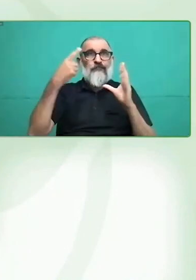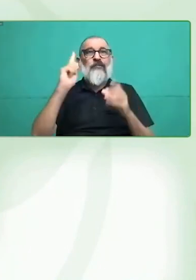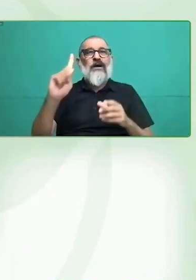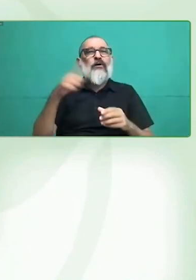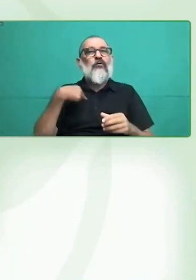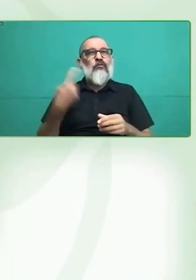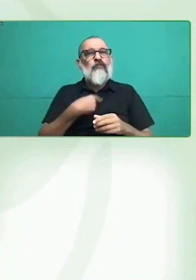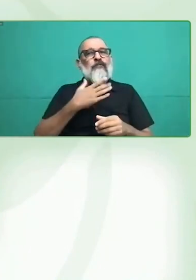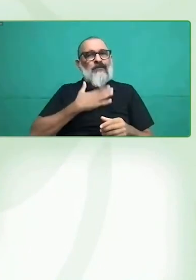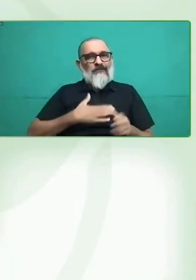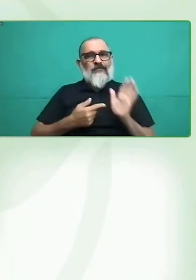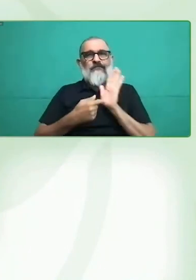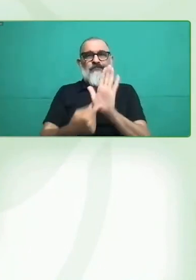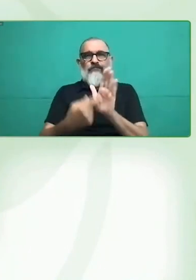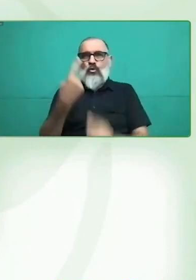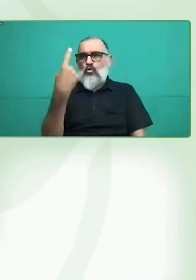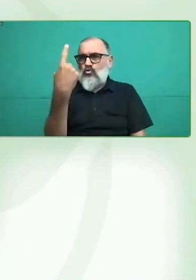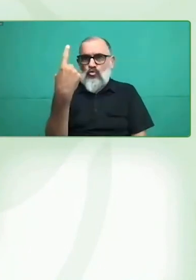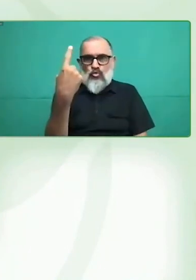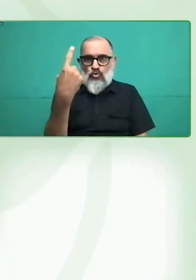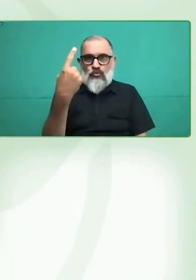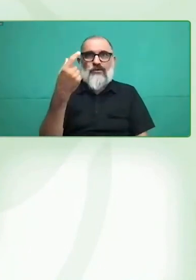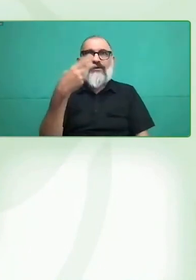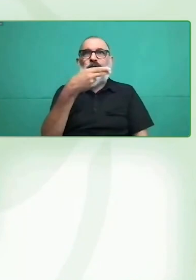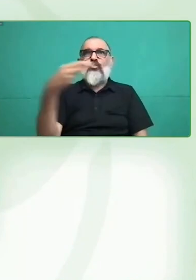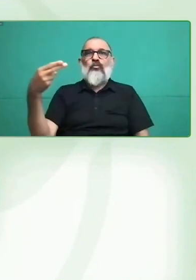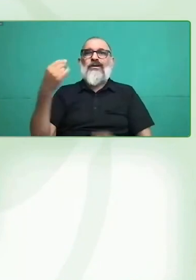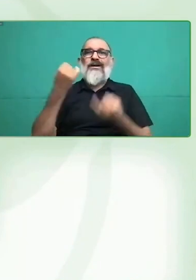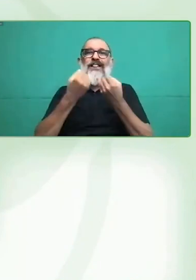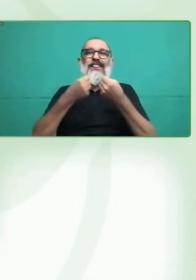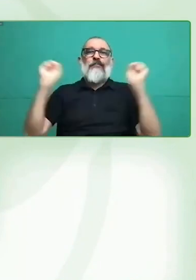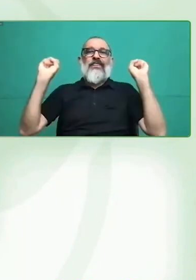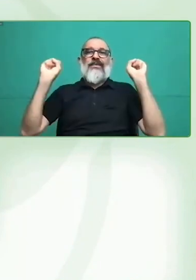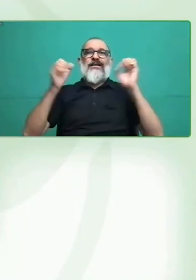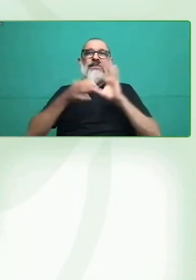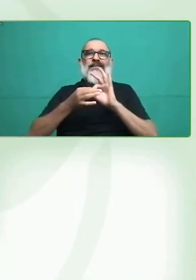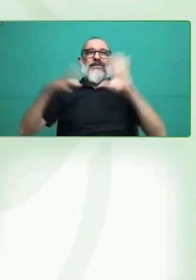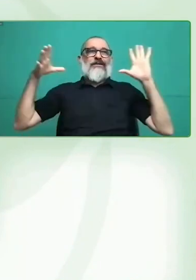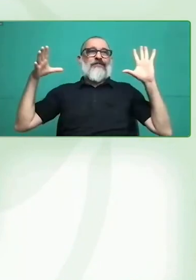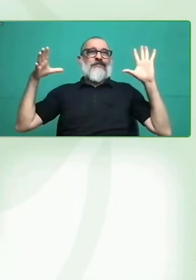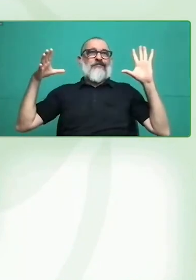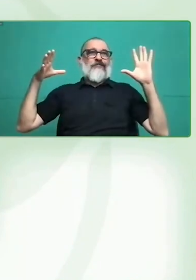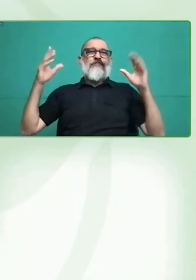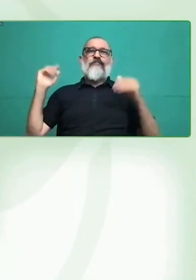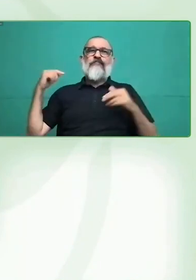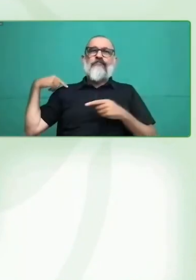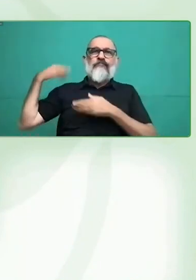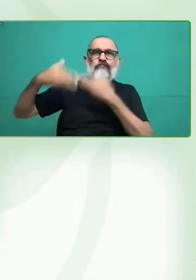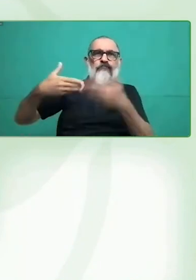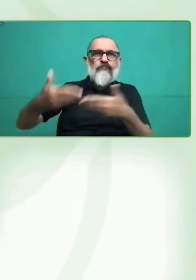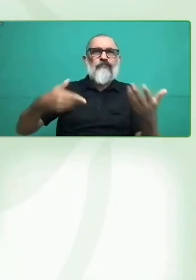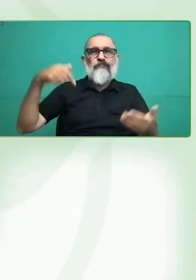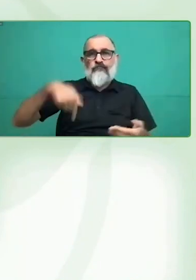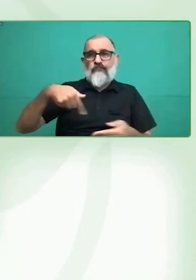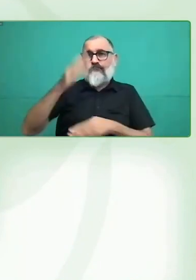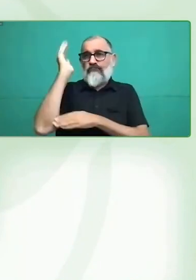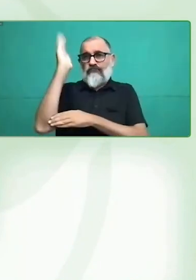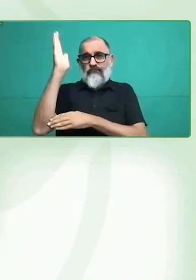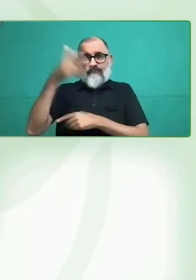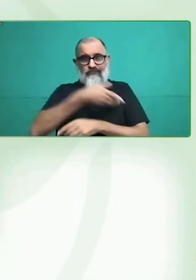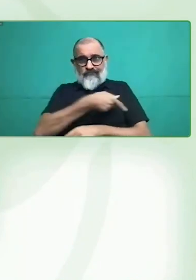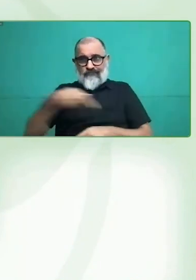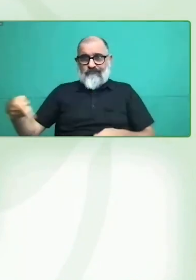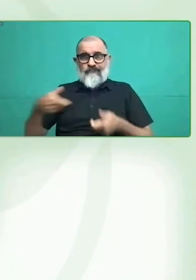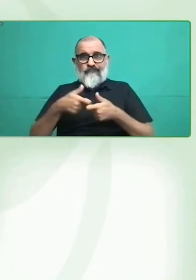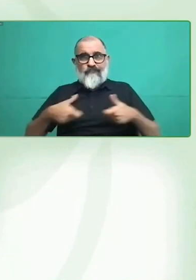entonces vamos a hacerles un par de preguntas a nuestras directoras ejecutivas acá presentes, y con eso luego daremos paso a la